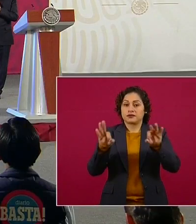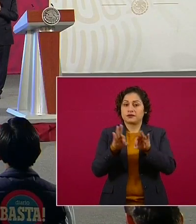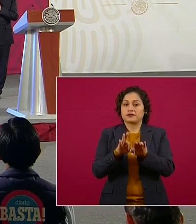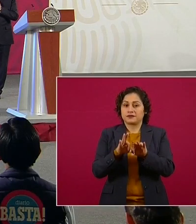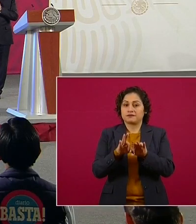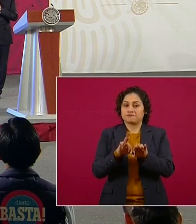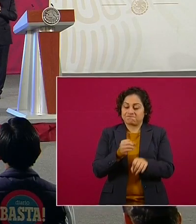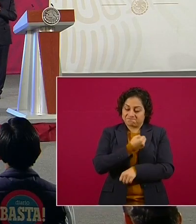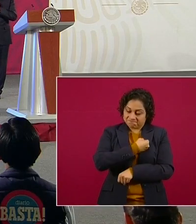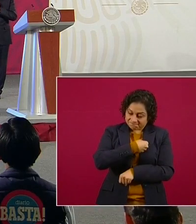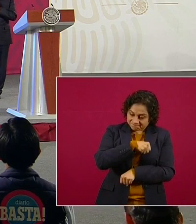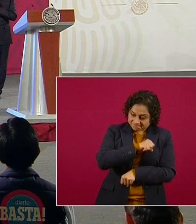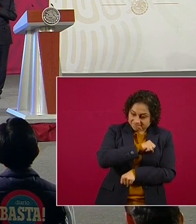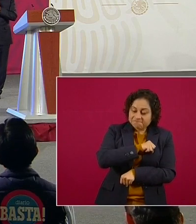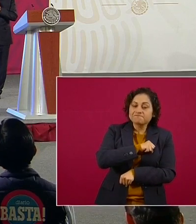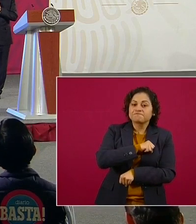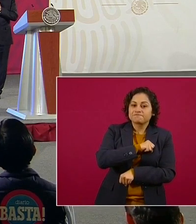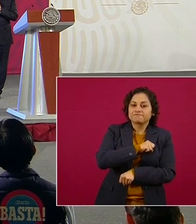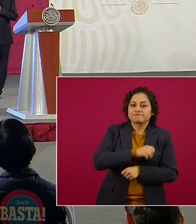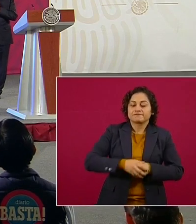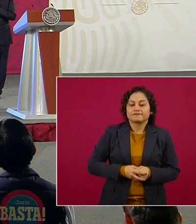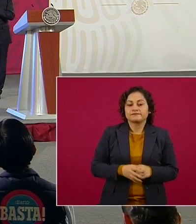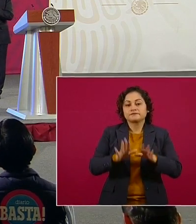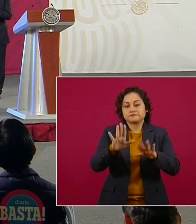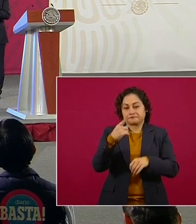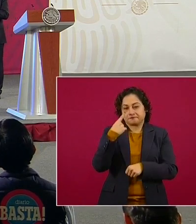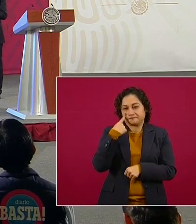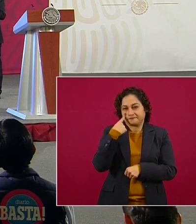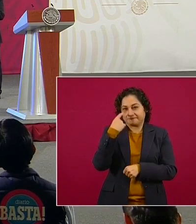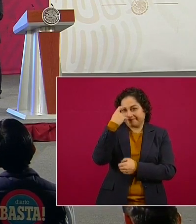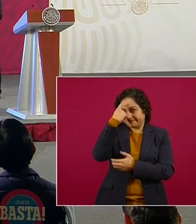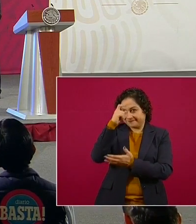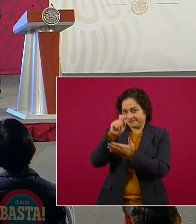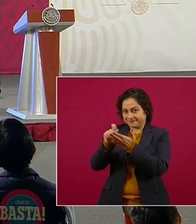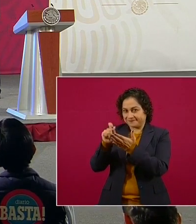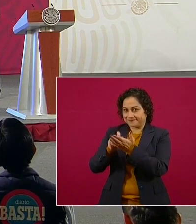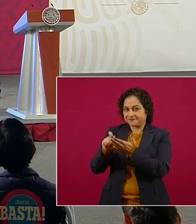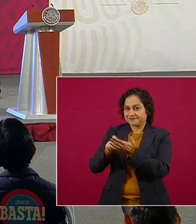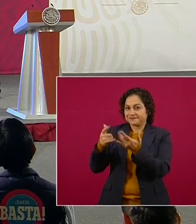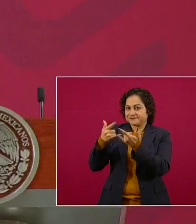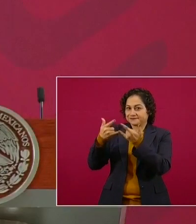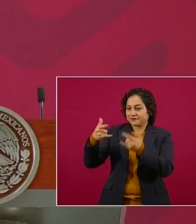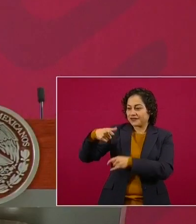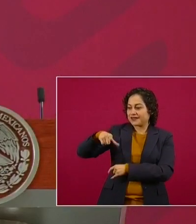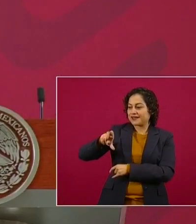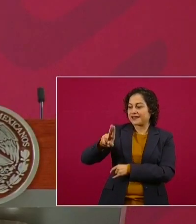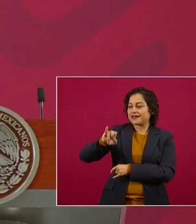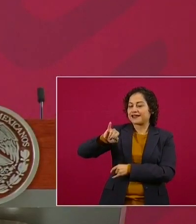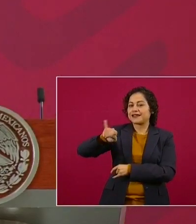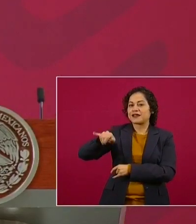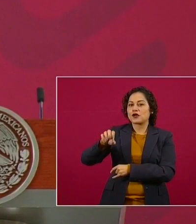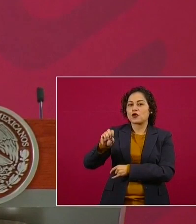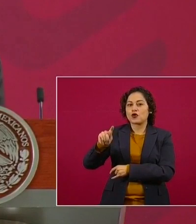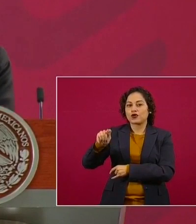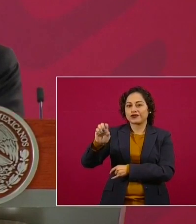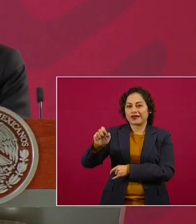Decía, el Quijote, decía la vida sólo se puede